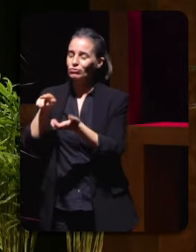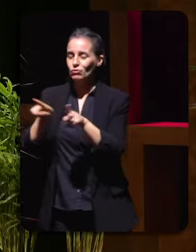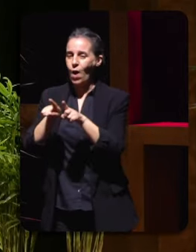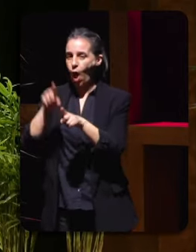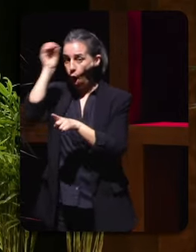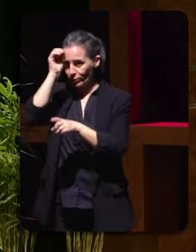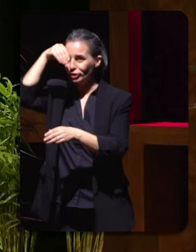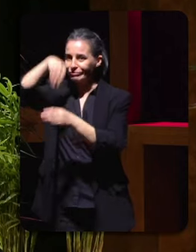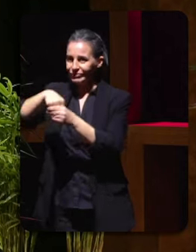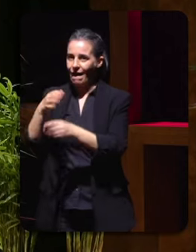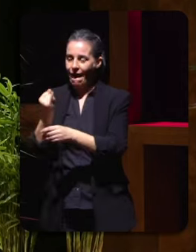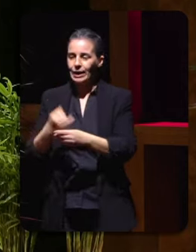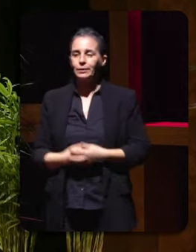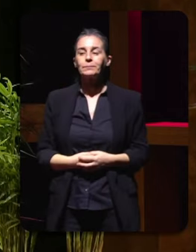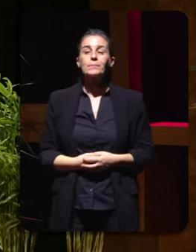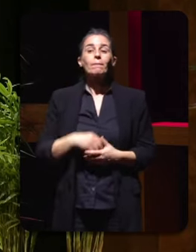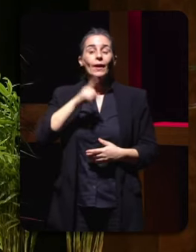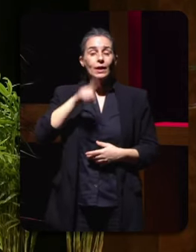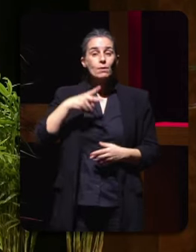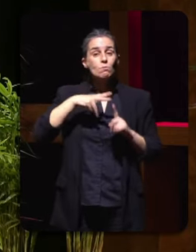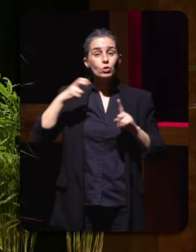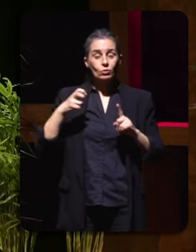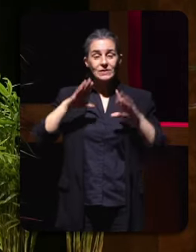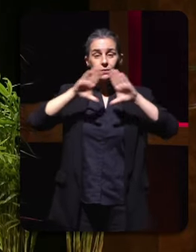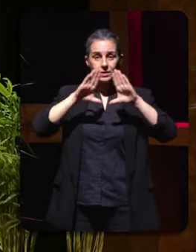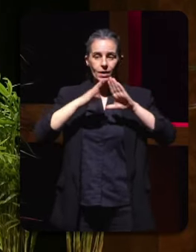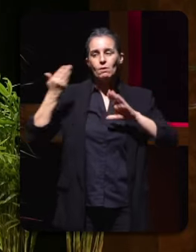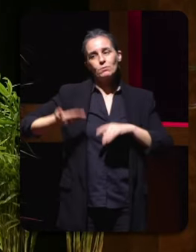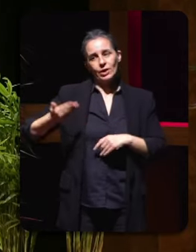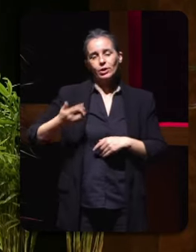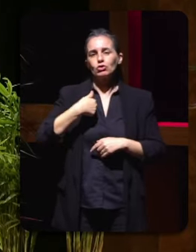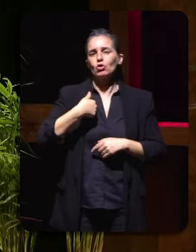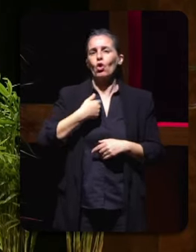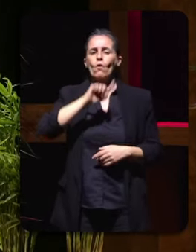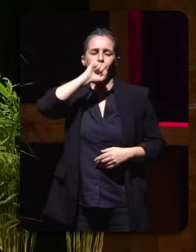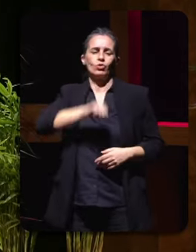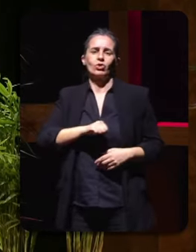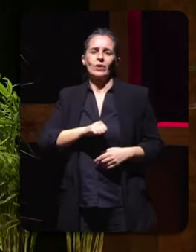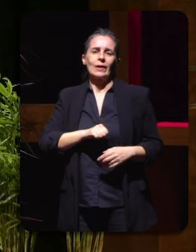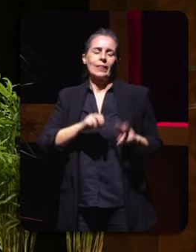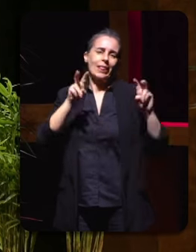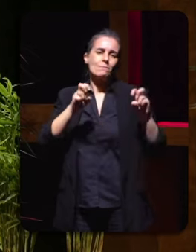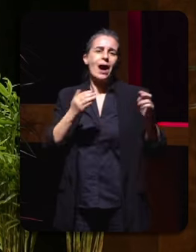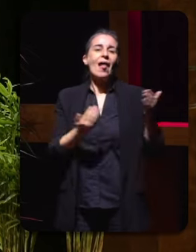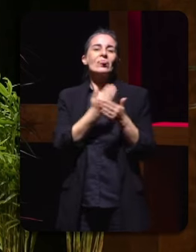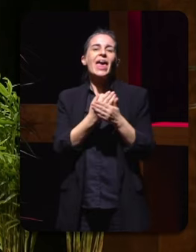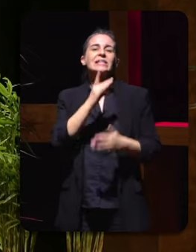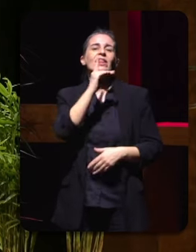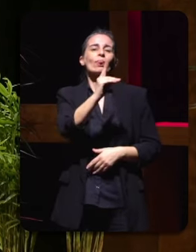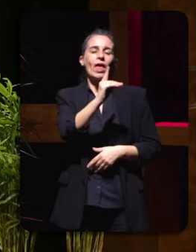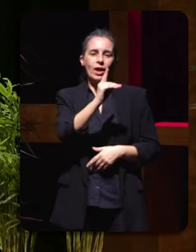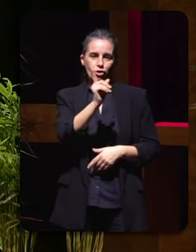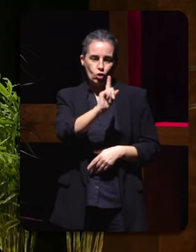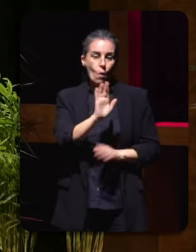caso, é importante a mirada feminista, desde logo, eu non son moi fan dos días de, pero hai dúas desas